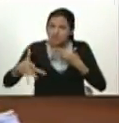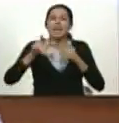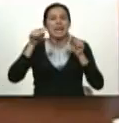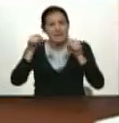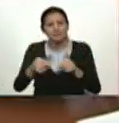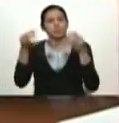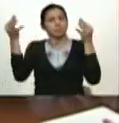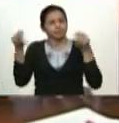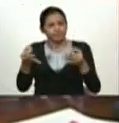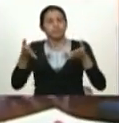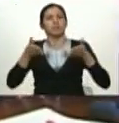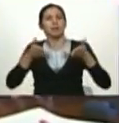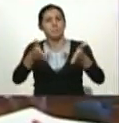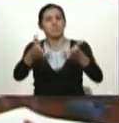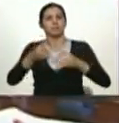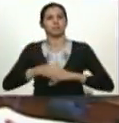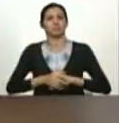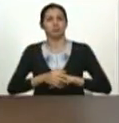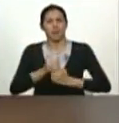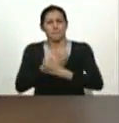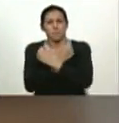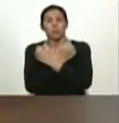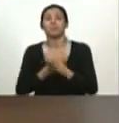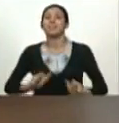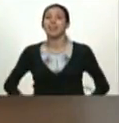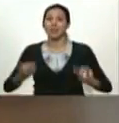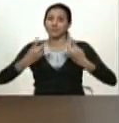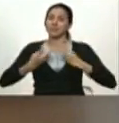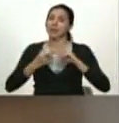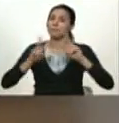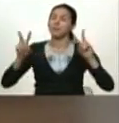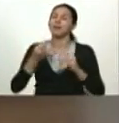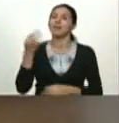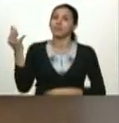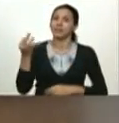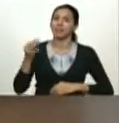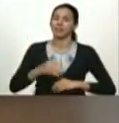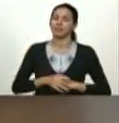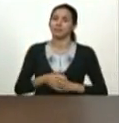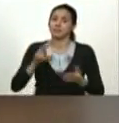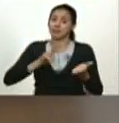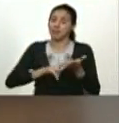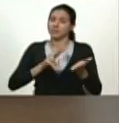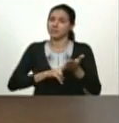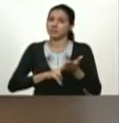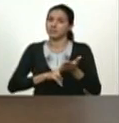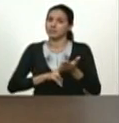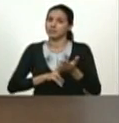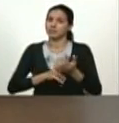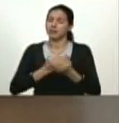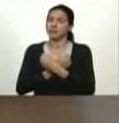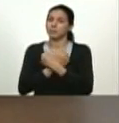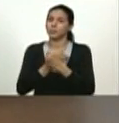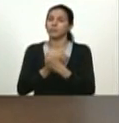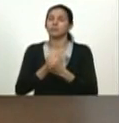de la vida del amor de la paz de la verdad de la prosperidad